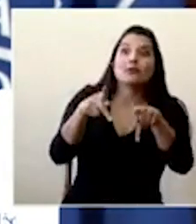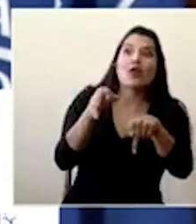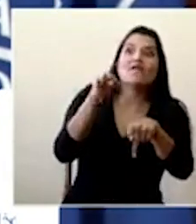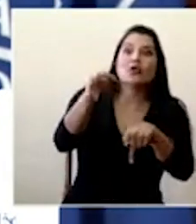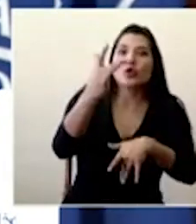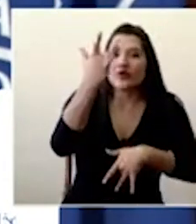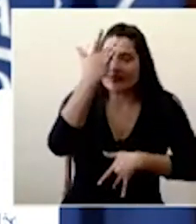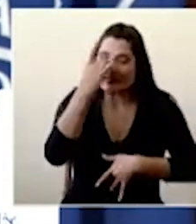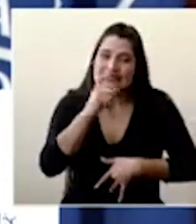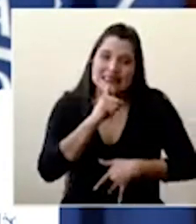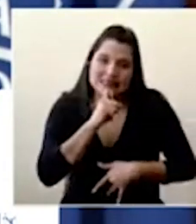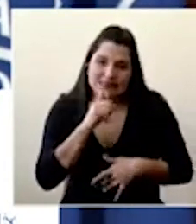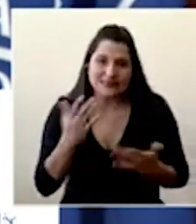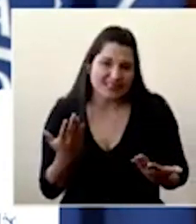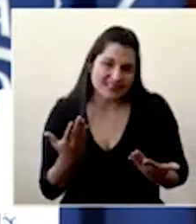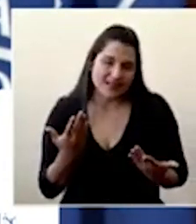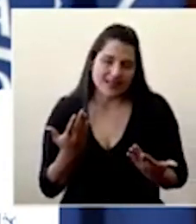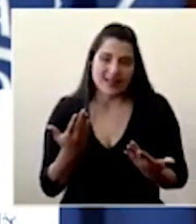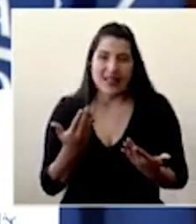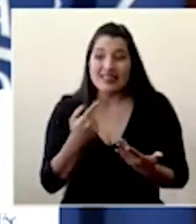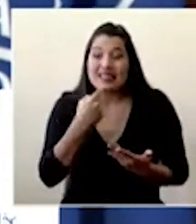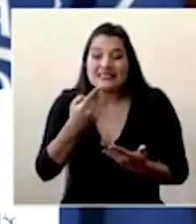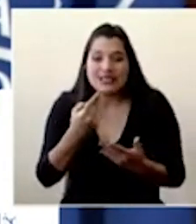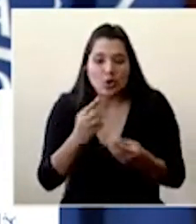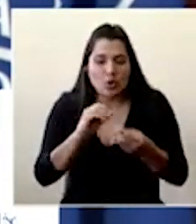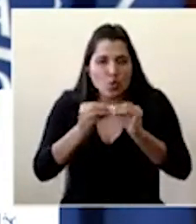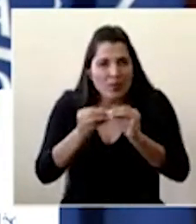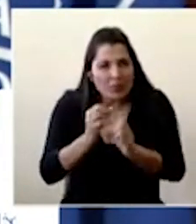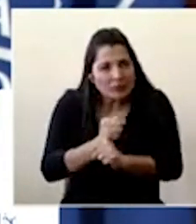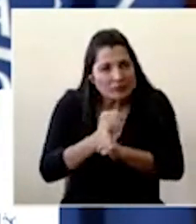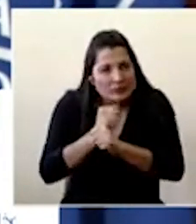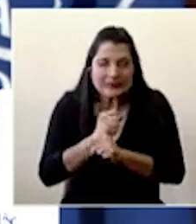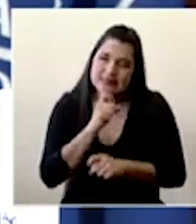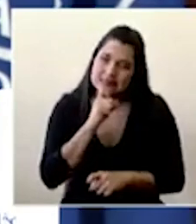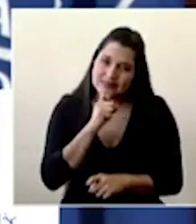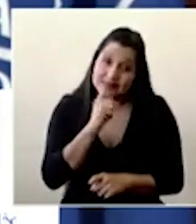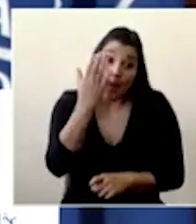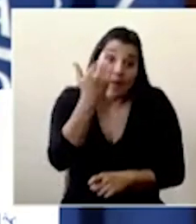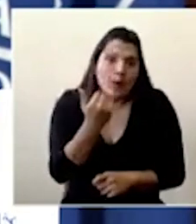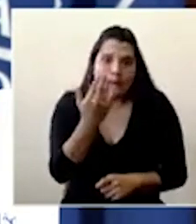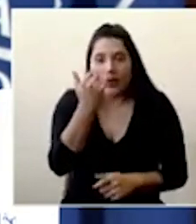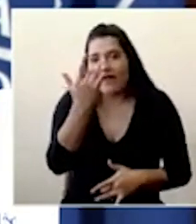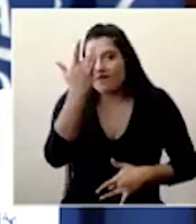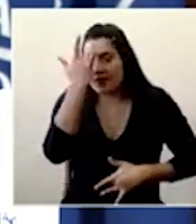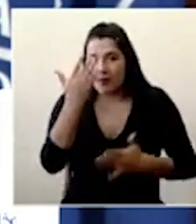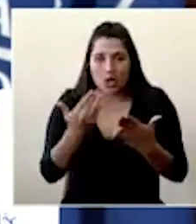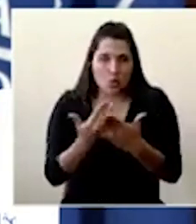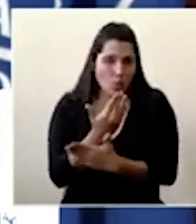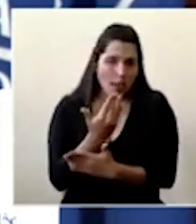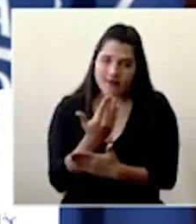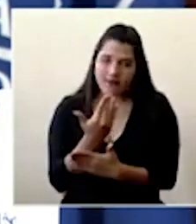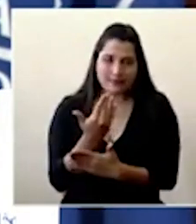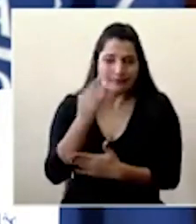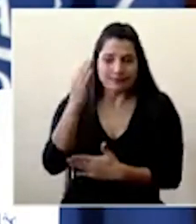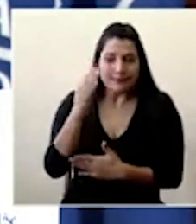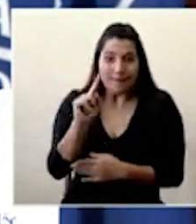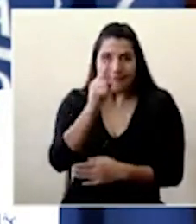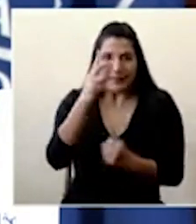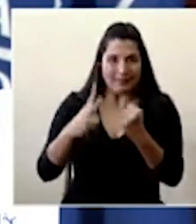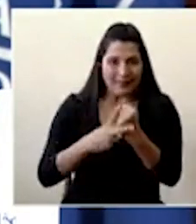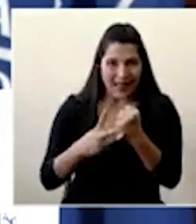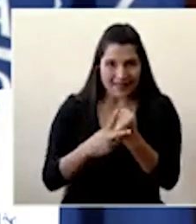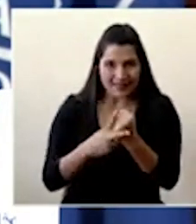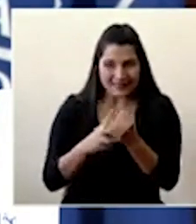manejarla con un grado alto de certeza porque es una enfermedad relativamente nueva no hemos tenido experiencia en pandemia desde el nuevo coronavirus